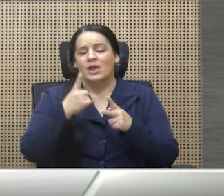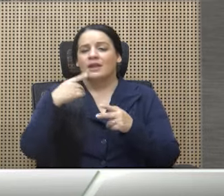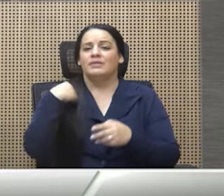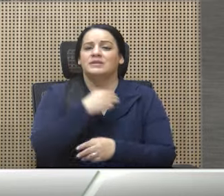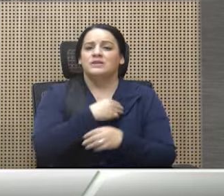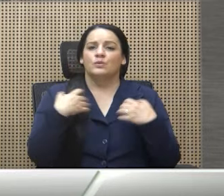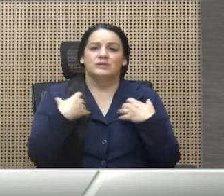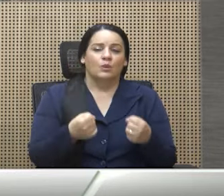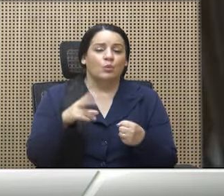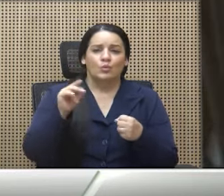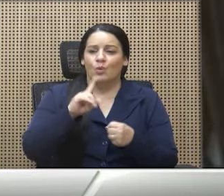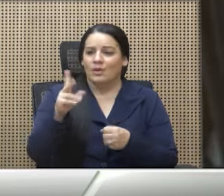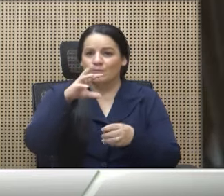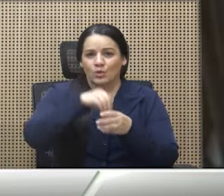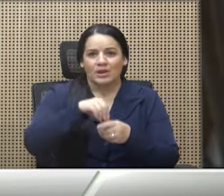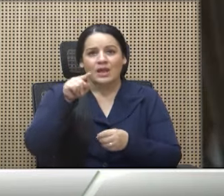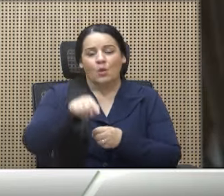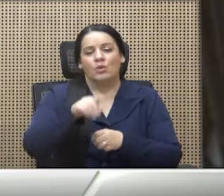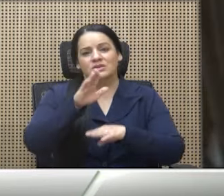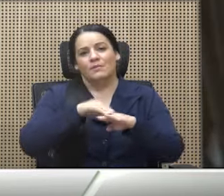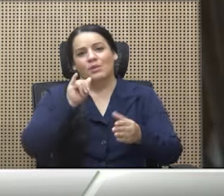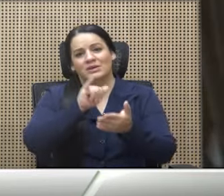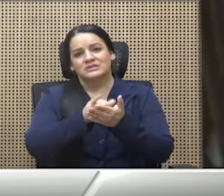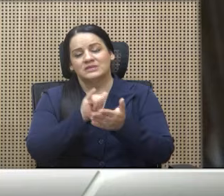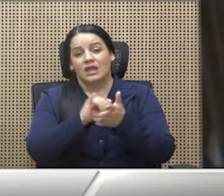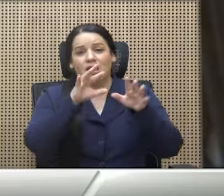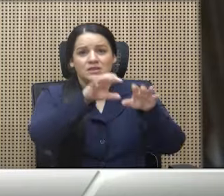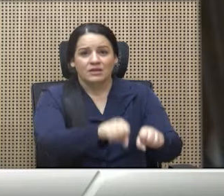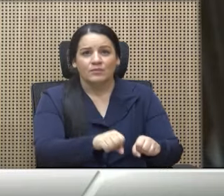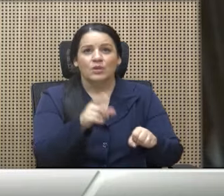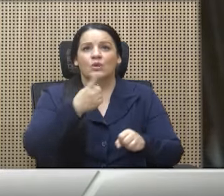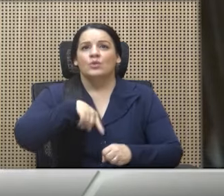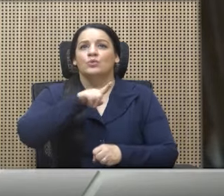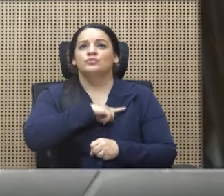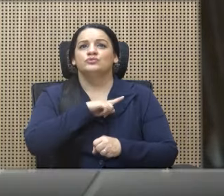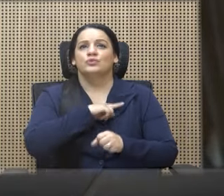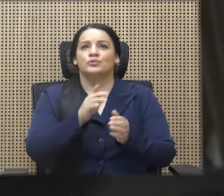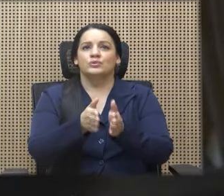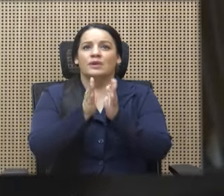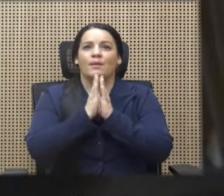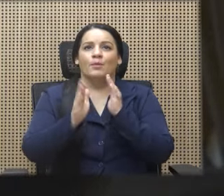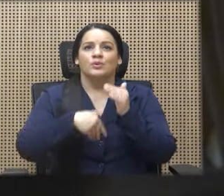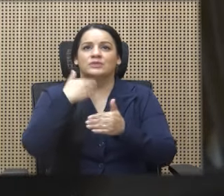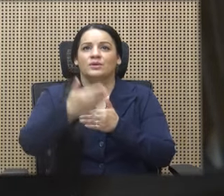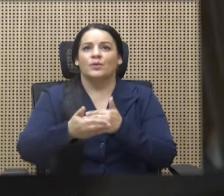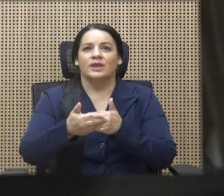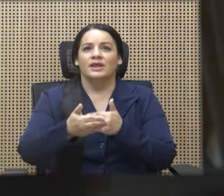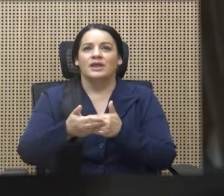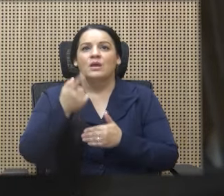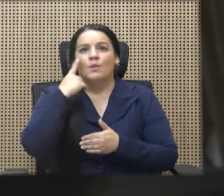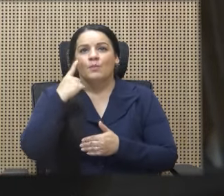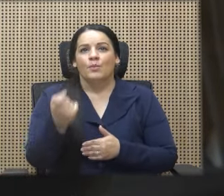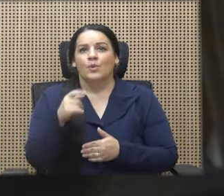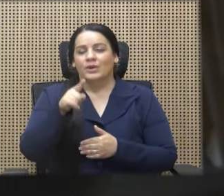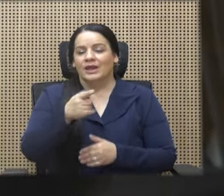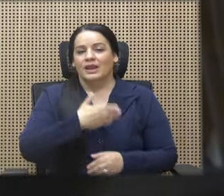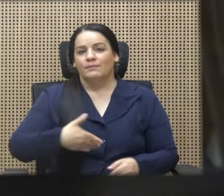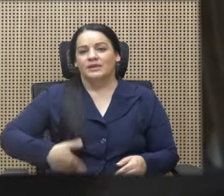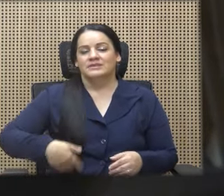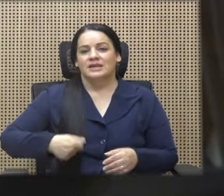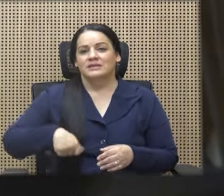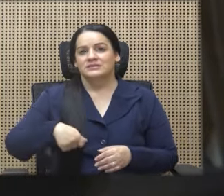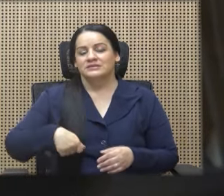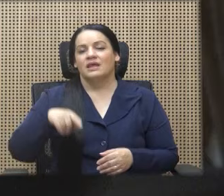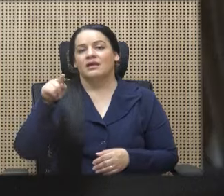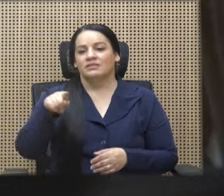en este allanamiento. Fuimos solicitados a posteriori justamente porque la presidencia ejecutiva del